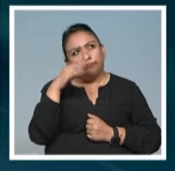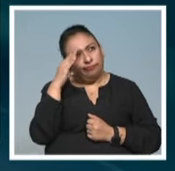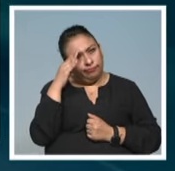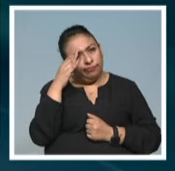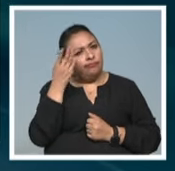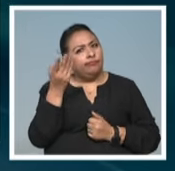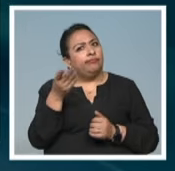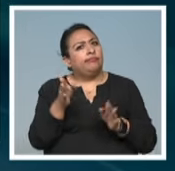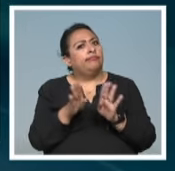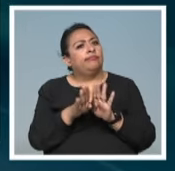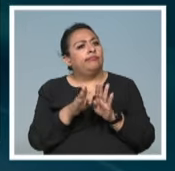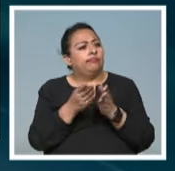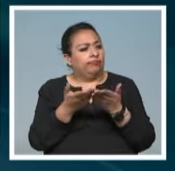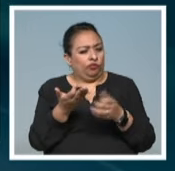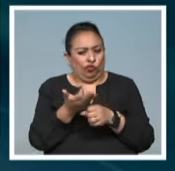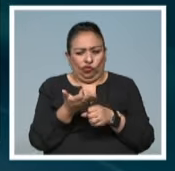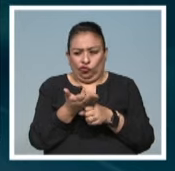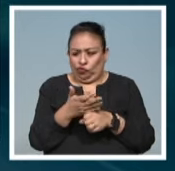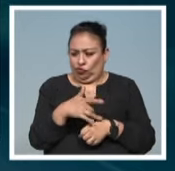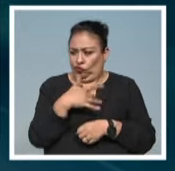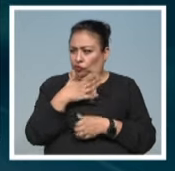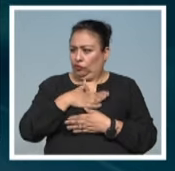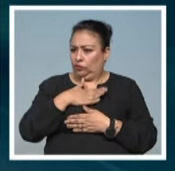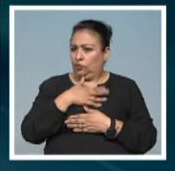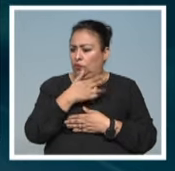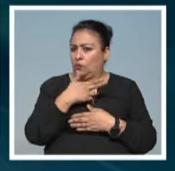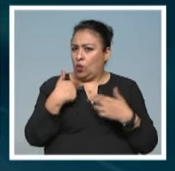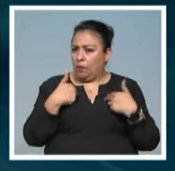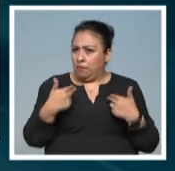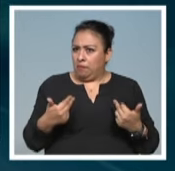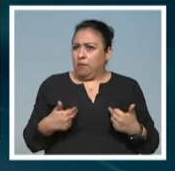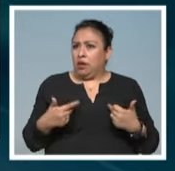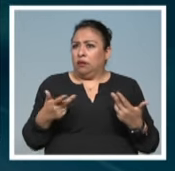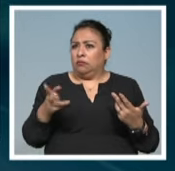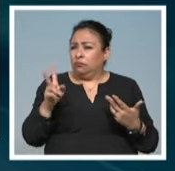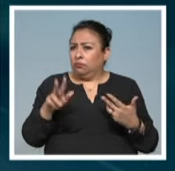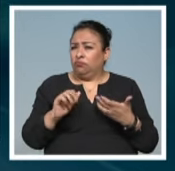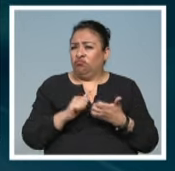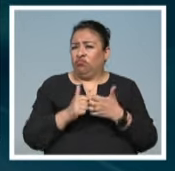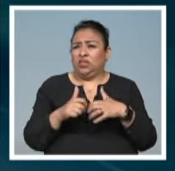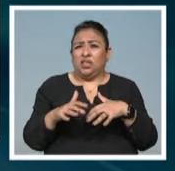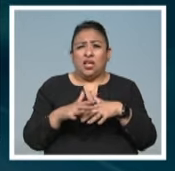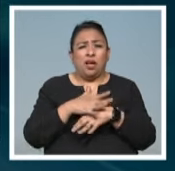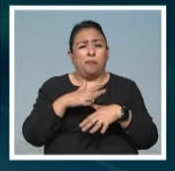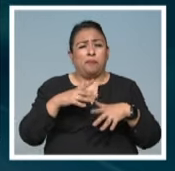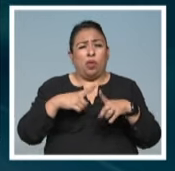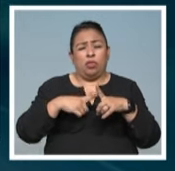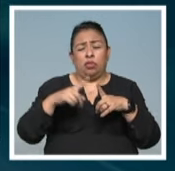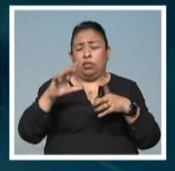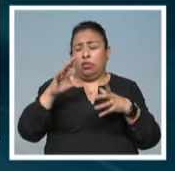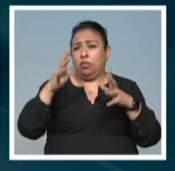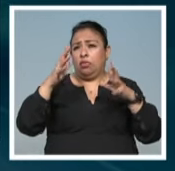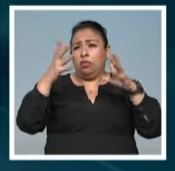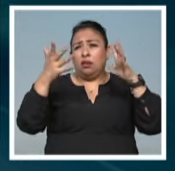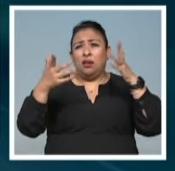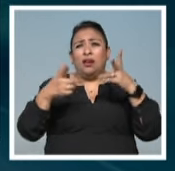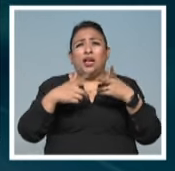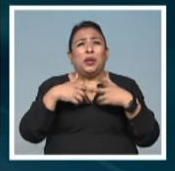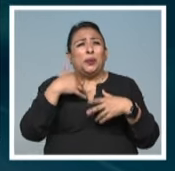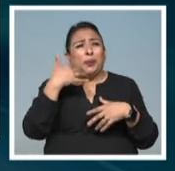qué momento estamos en este momento como humanidad, que nos está llevando a tantos cambios climáticos, a tanta